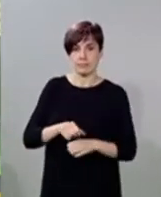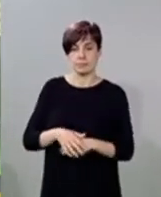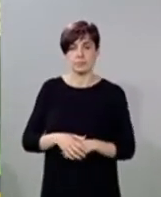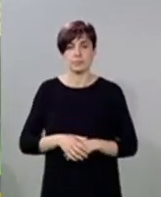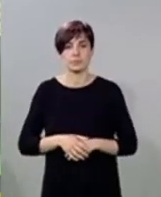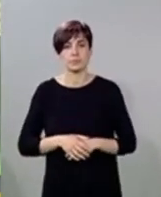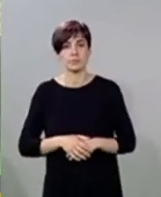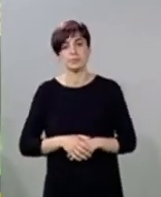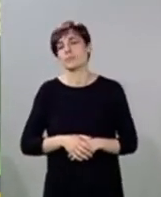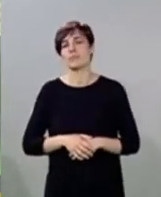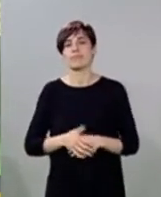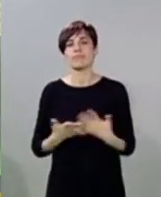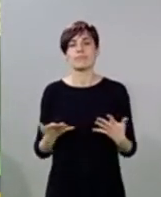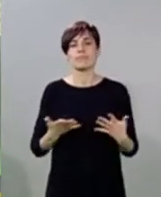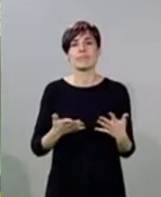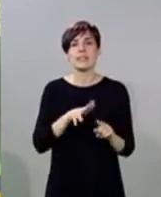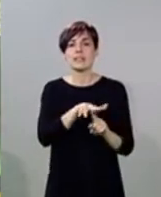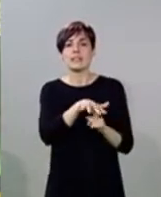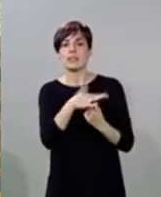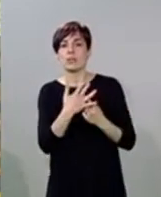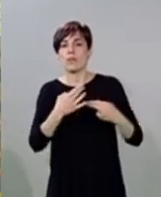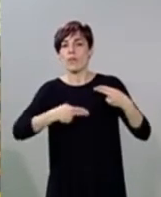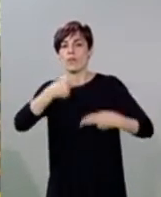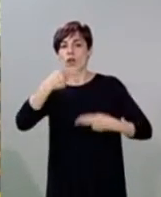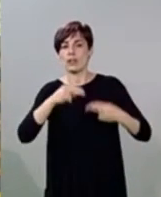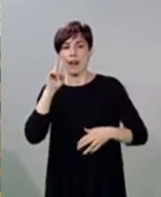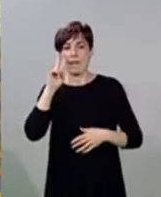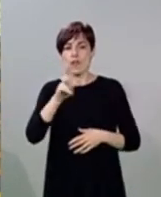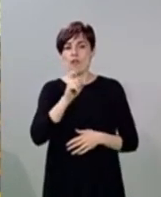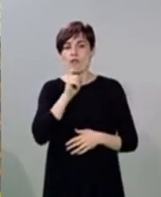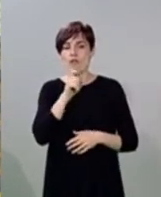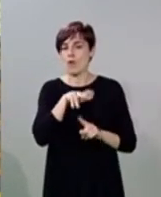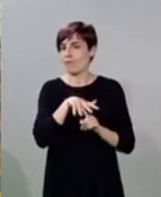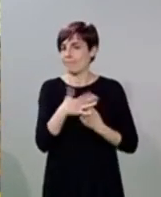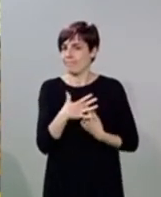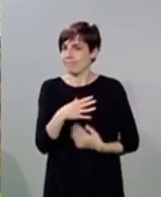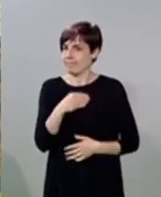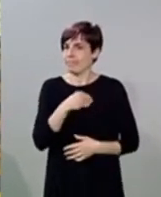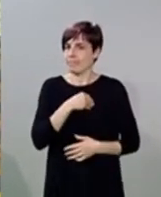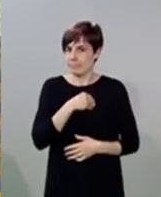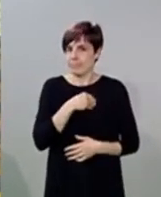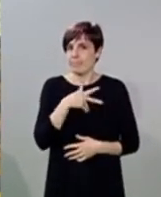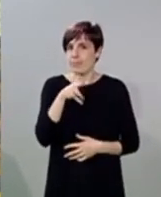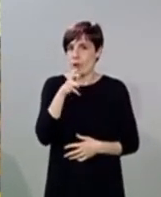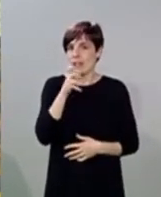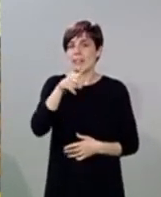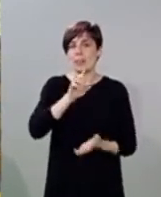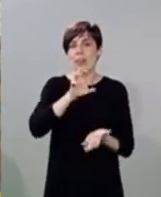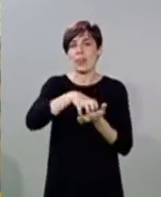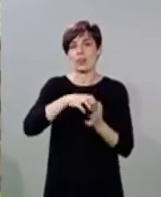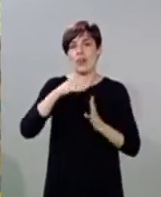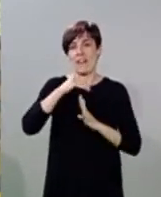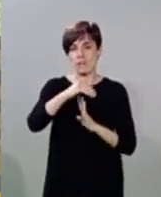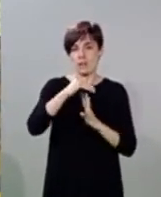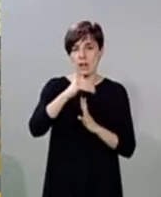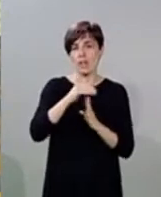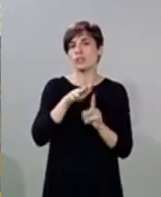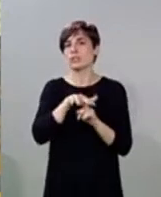encontrasteis la situación en la frontera? ¿Tiene que ser dramática? ¿También la situación en ese centro de refugiados, Víctor?